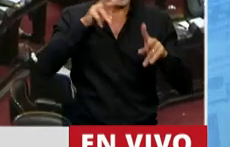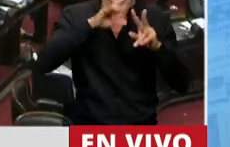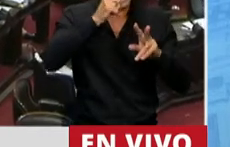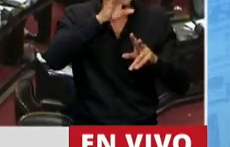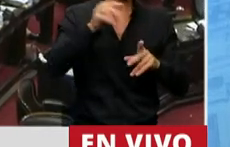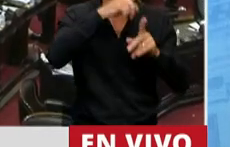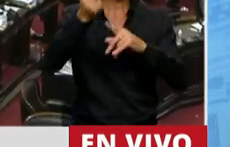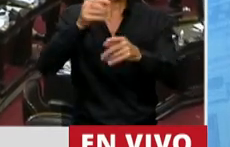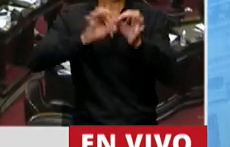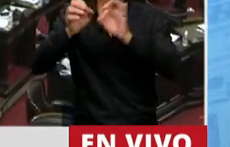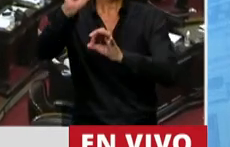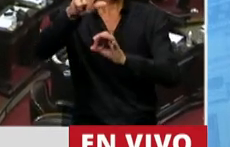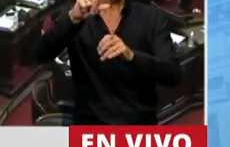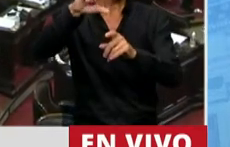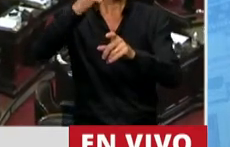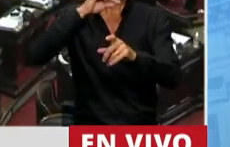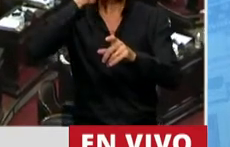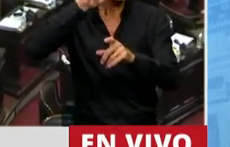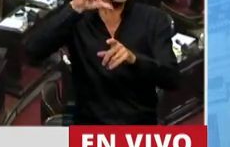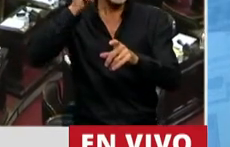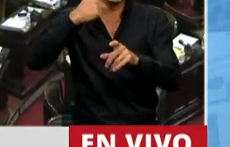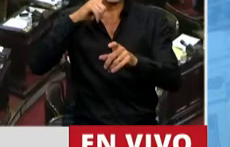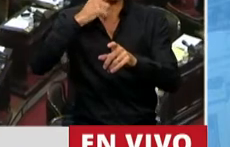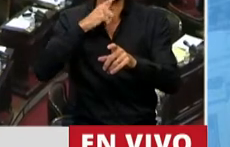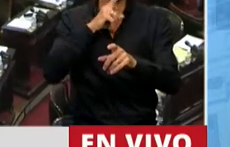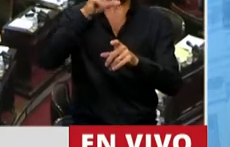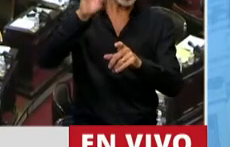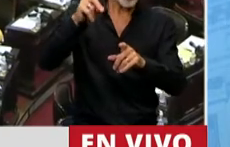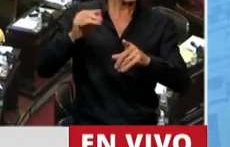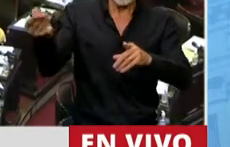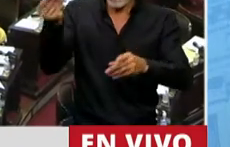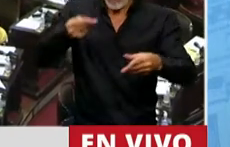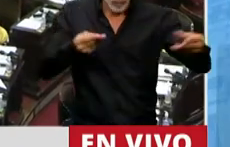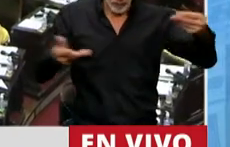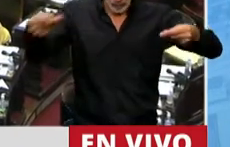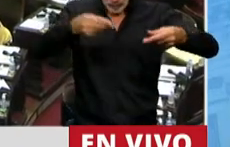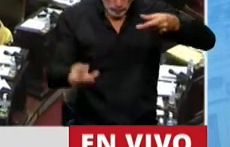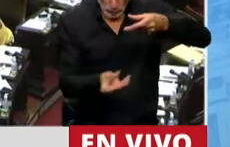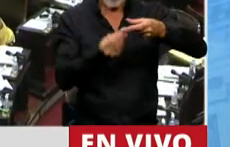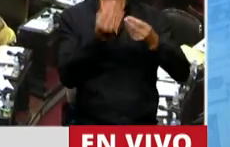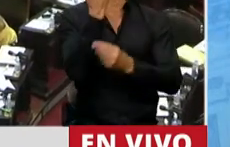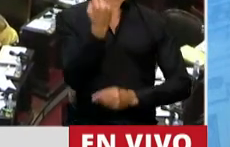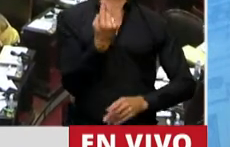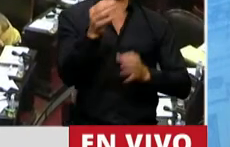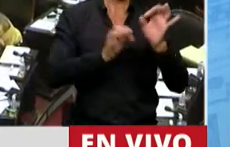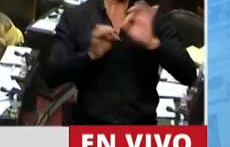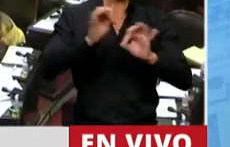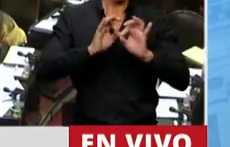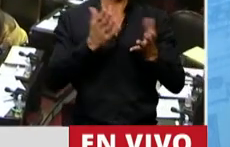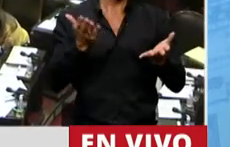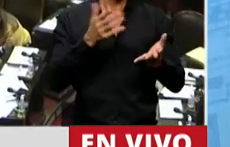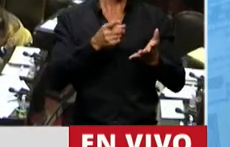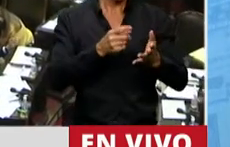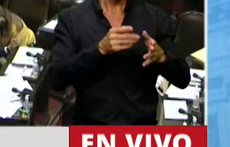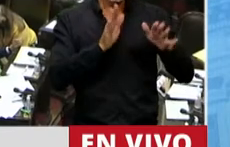Daniela Castro, todos esos proyectos hicieron posible esta noche, y fueron proyectos que durmieron el